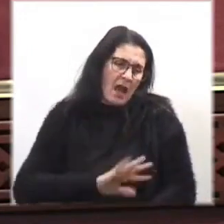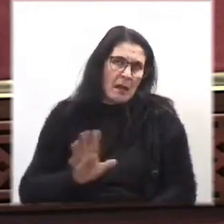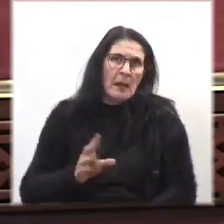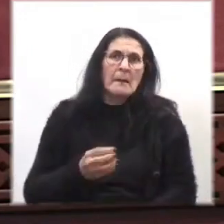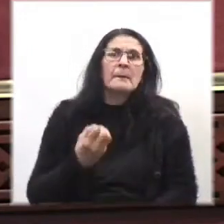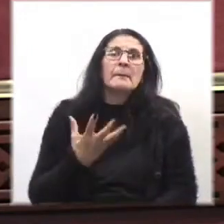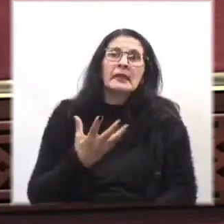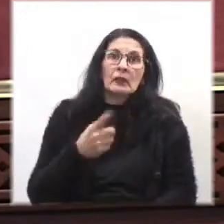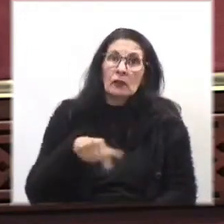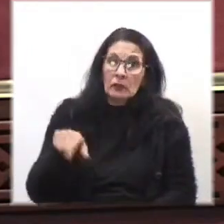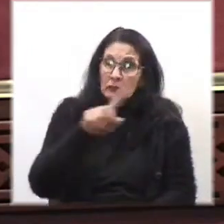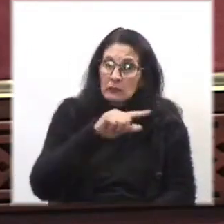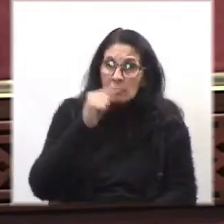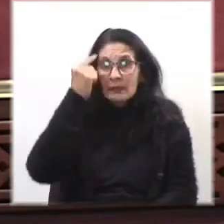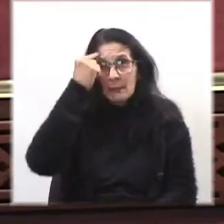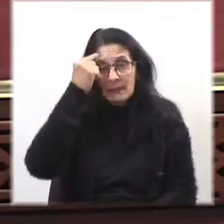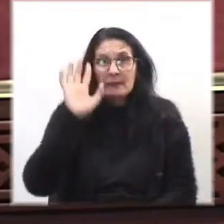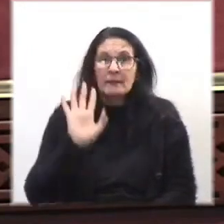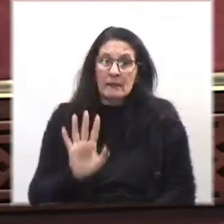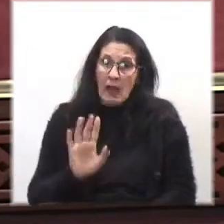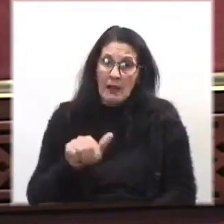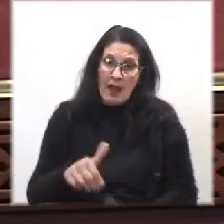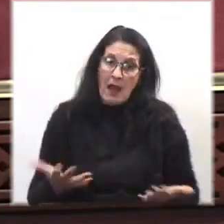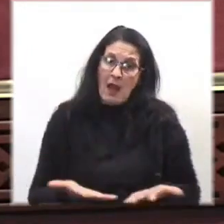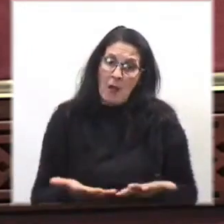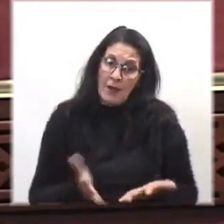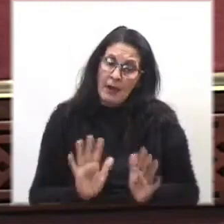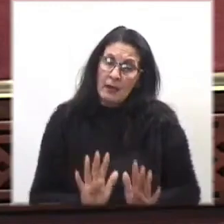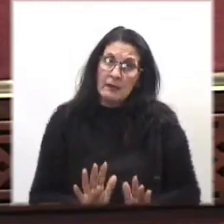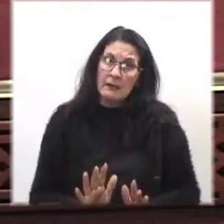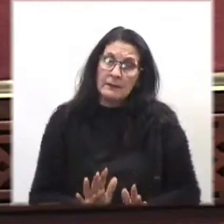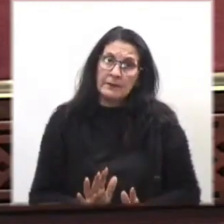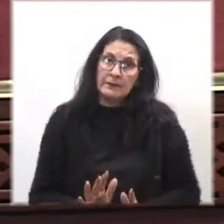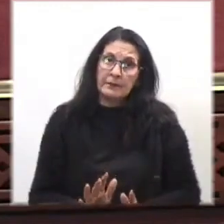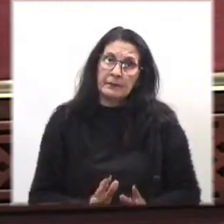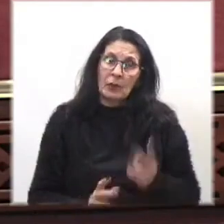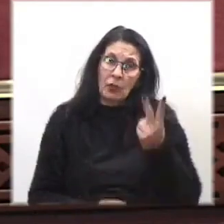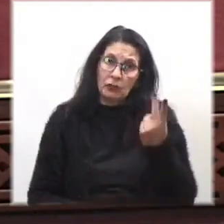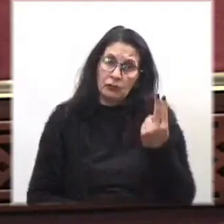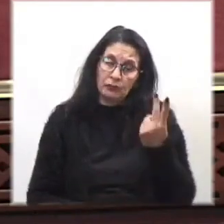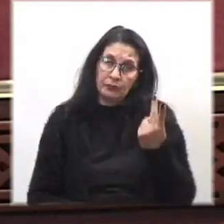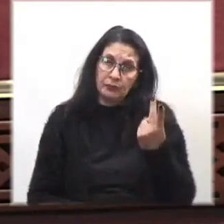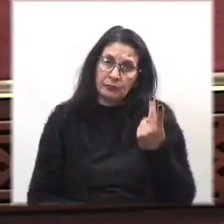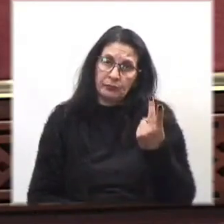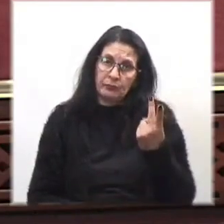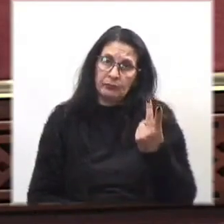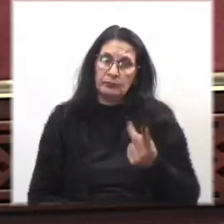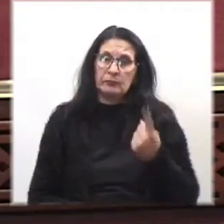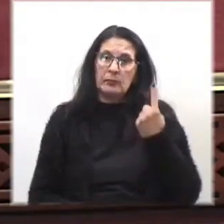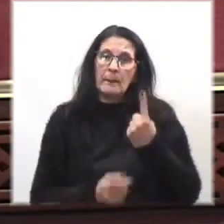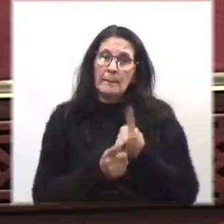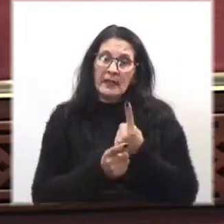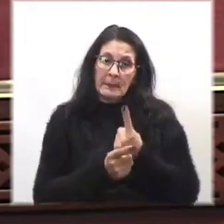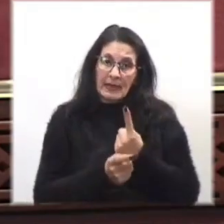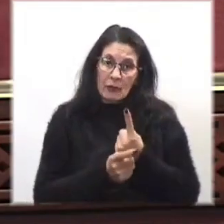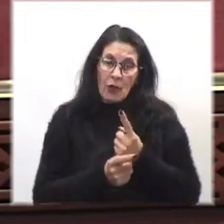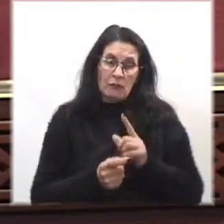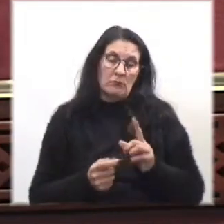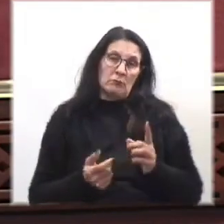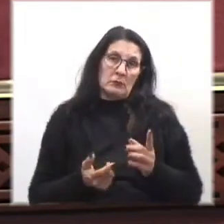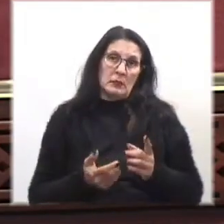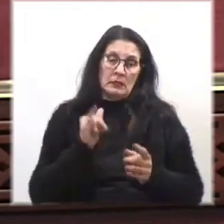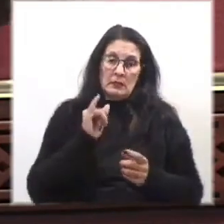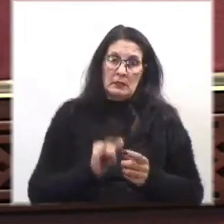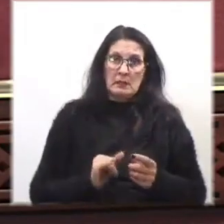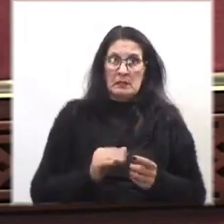Pero deberíamos de tener un gesto a esta altura del partido. Dos cosas. Primero, no hubiera estado mal